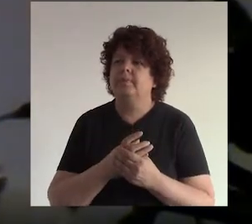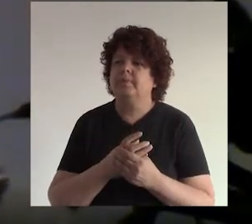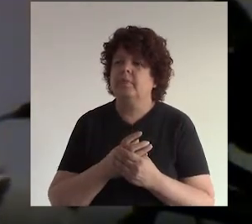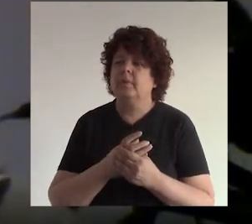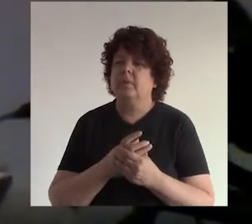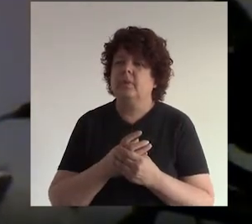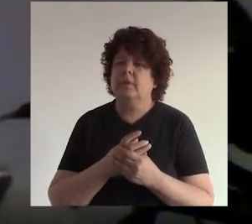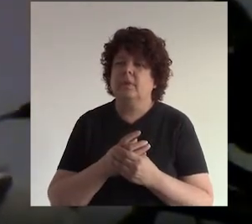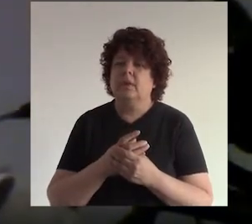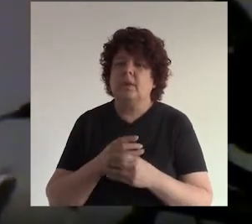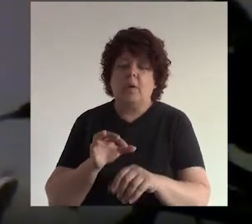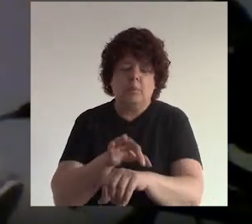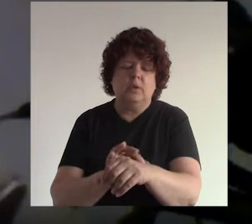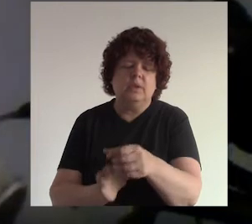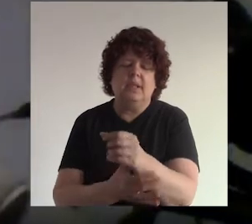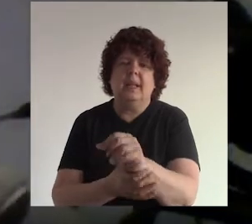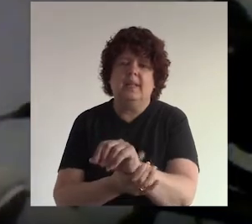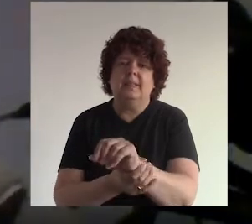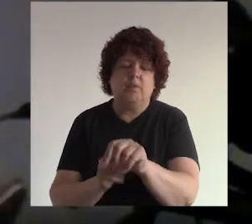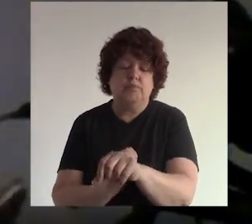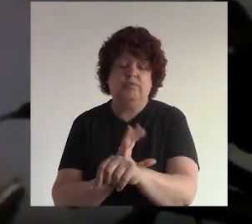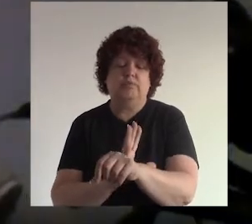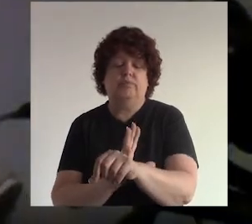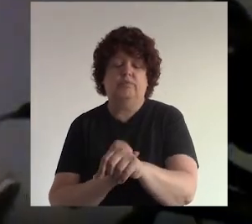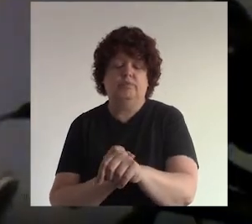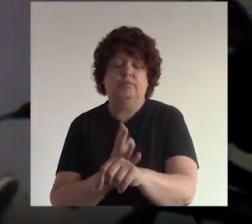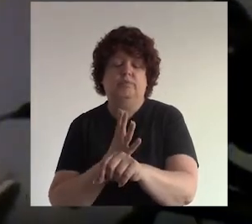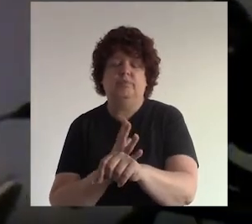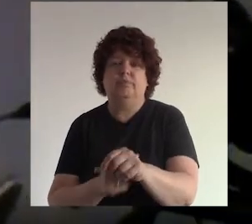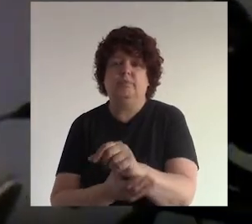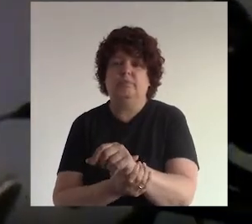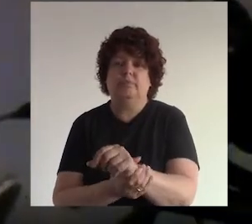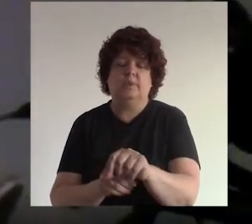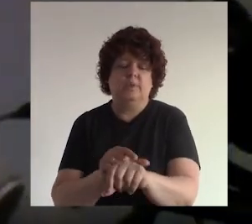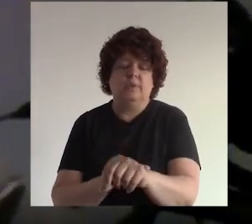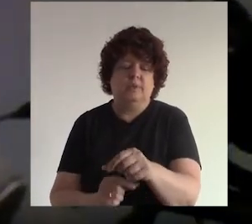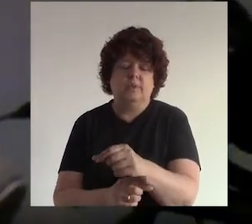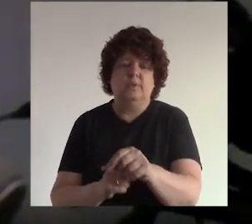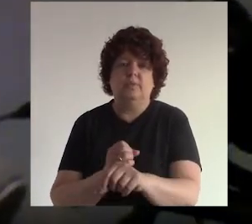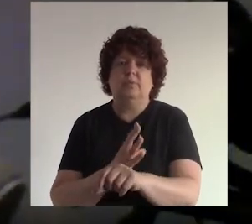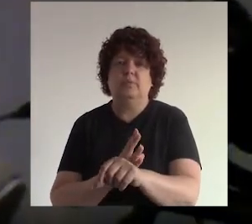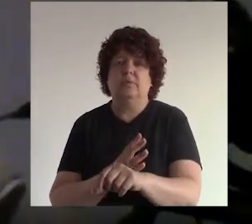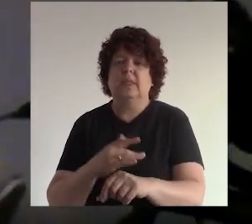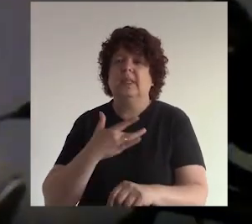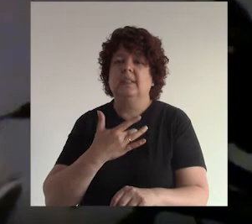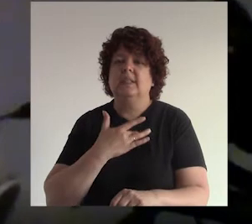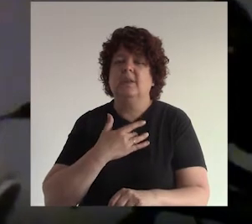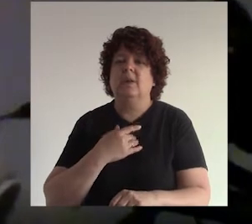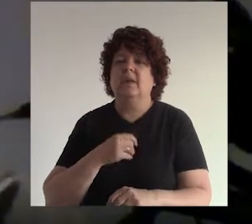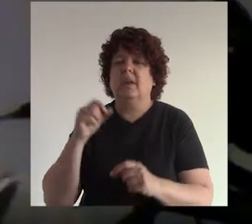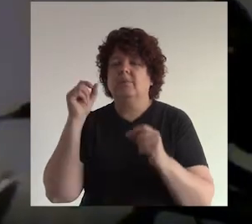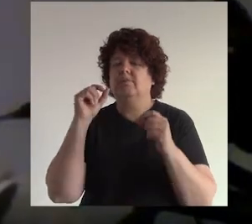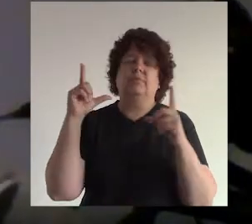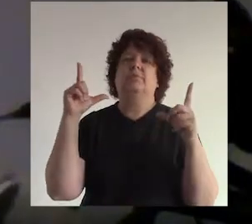azar imaginemos que sean unas pulseras fosforescentes que tienen este un sensor para que